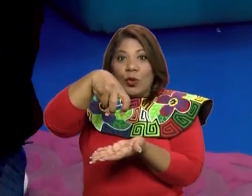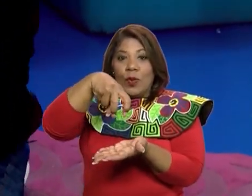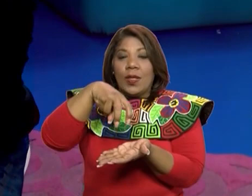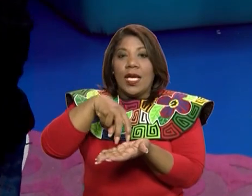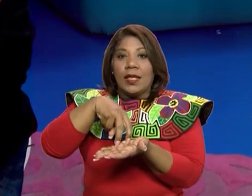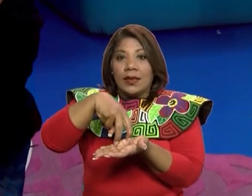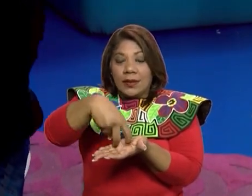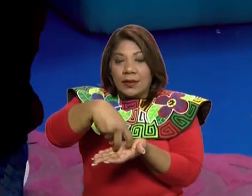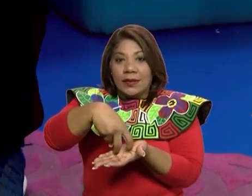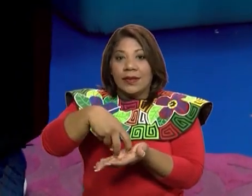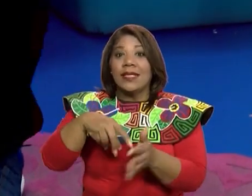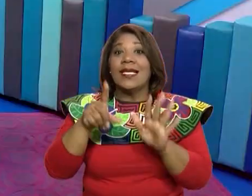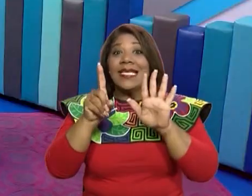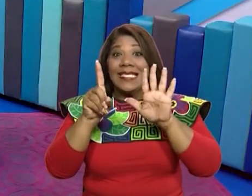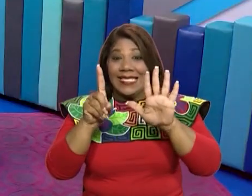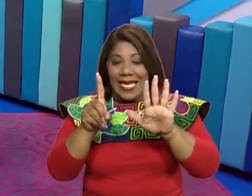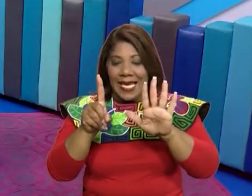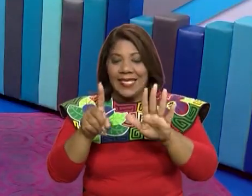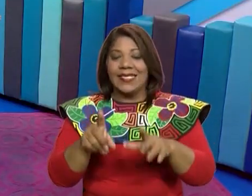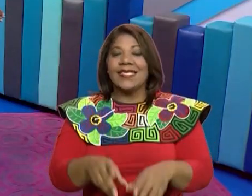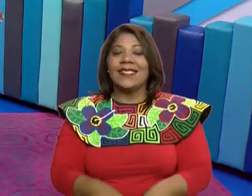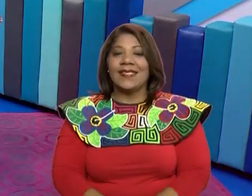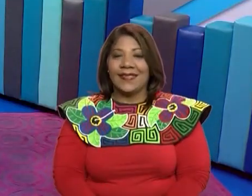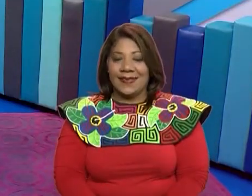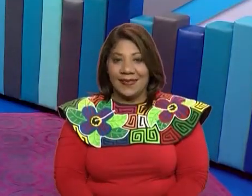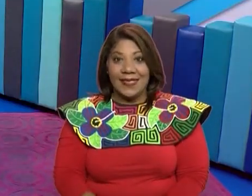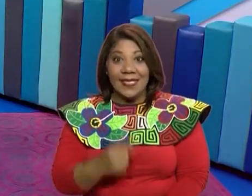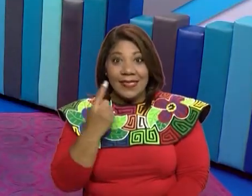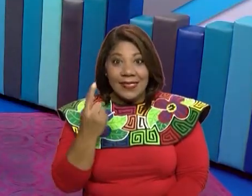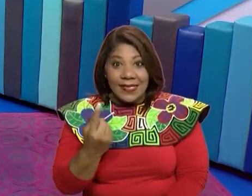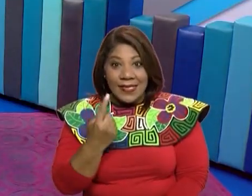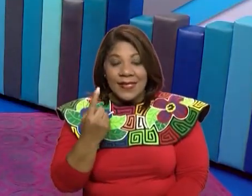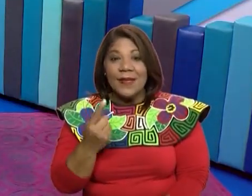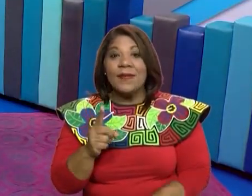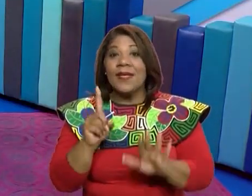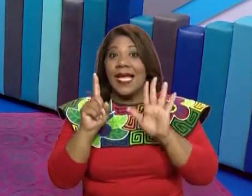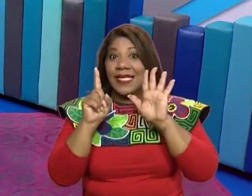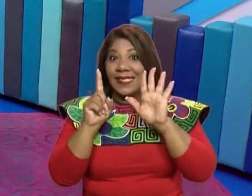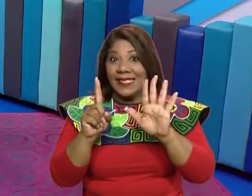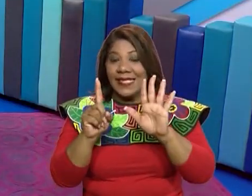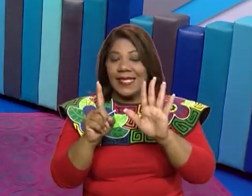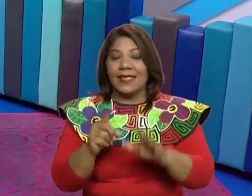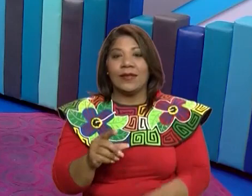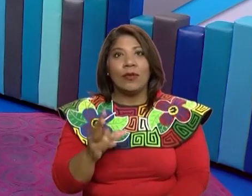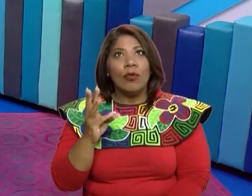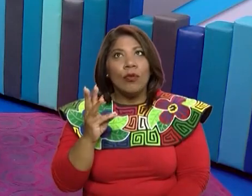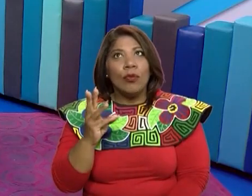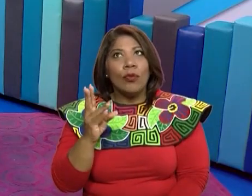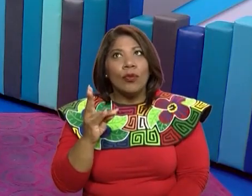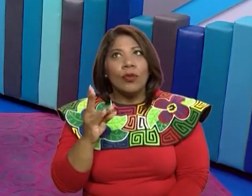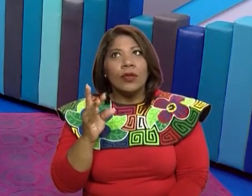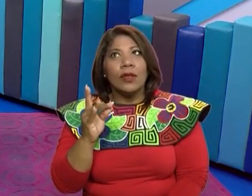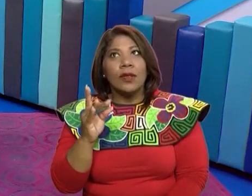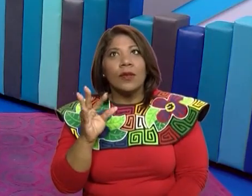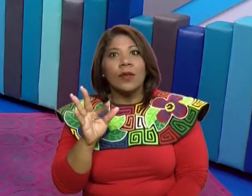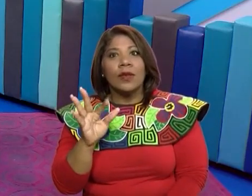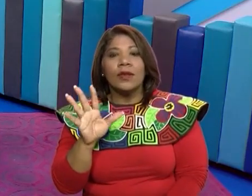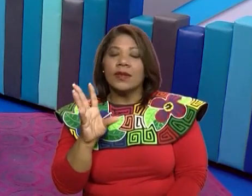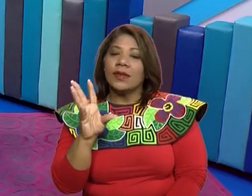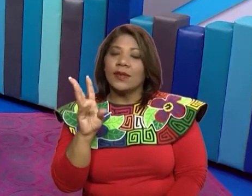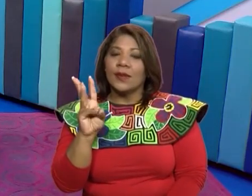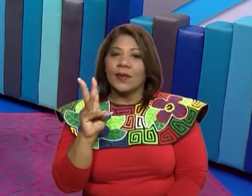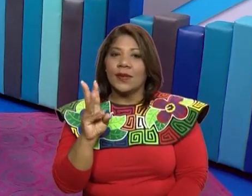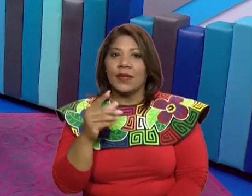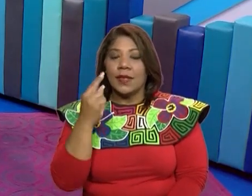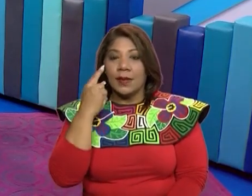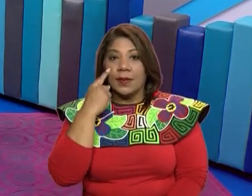5, 6, excelente. Ok, ahora vamos a trabar la cadera, separamos un poquito las piernas, manos en